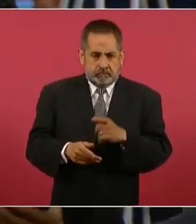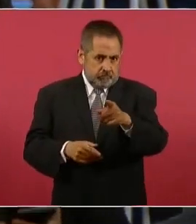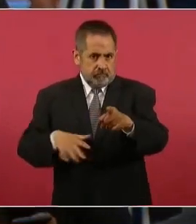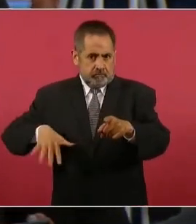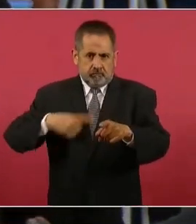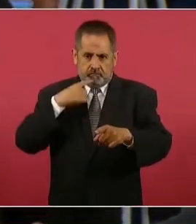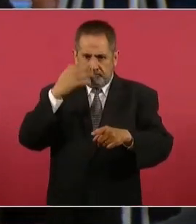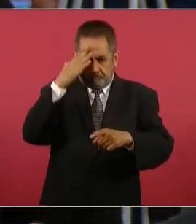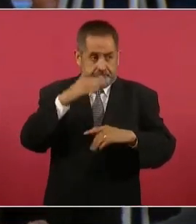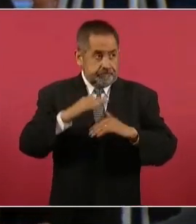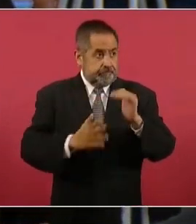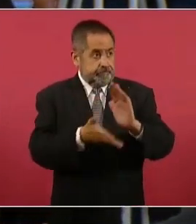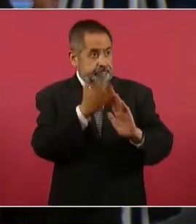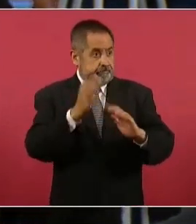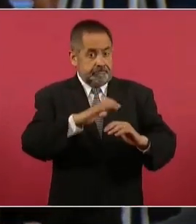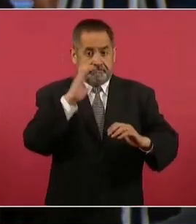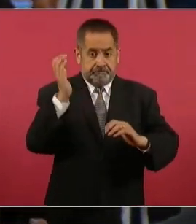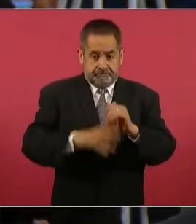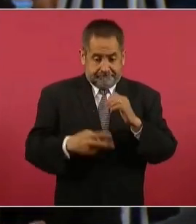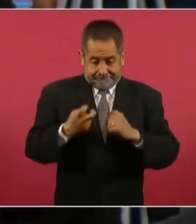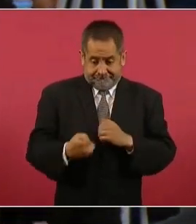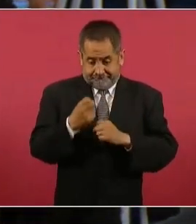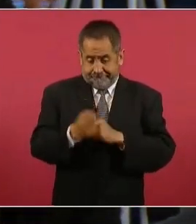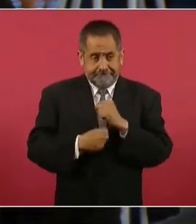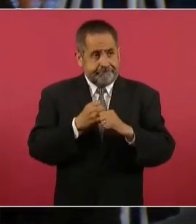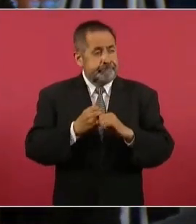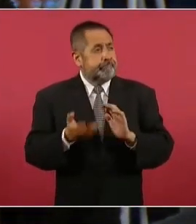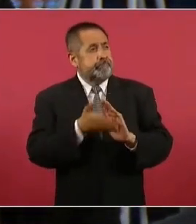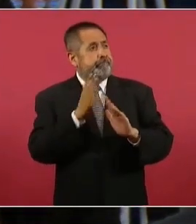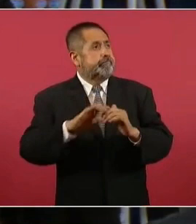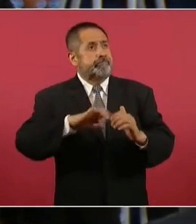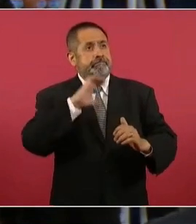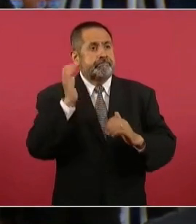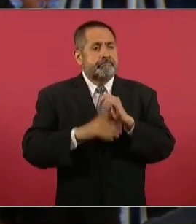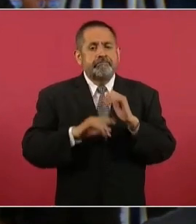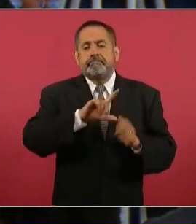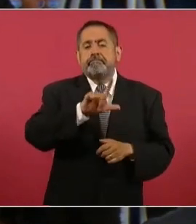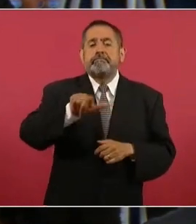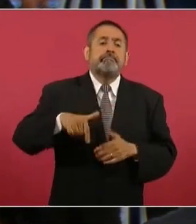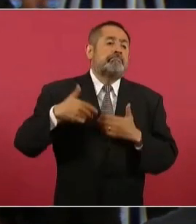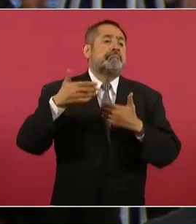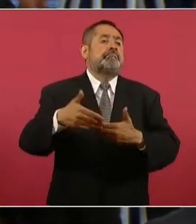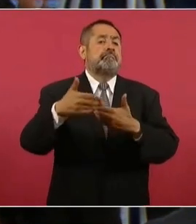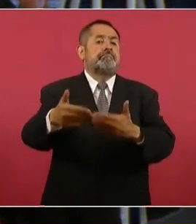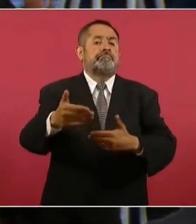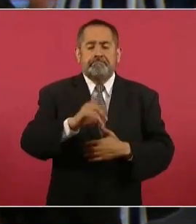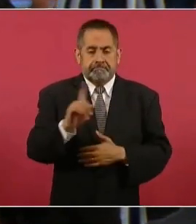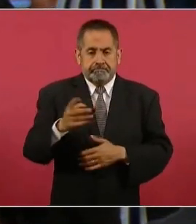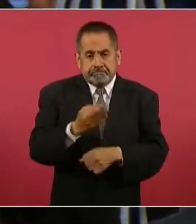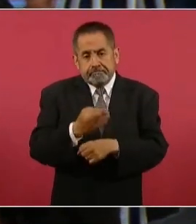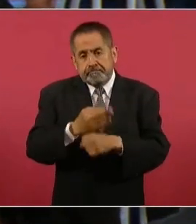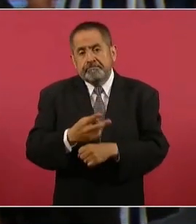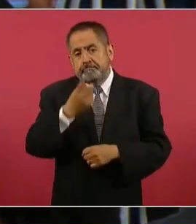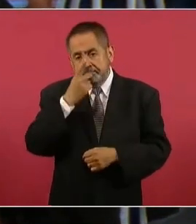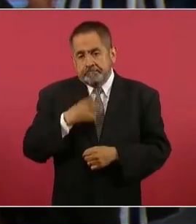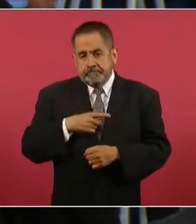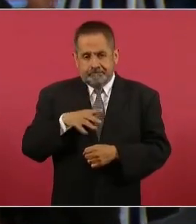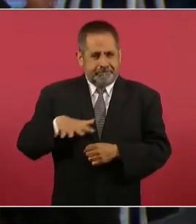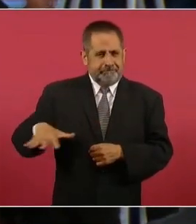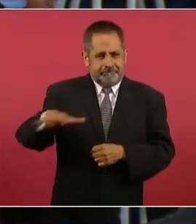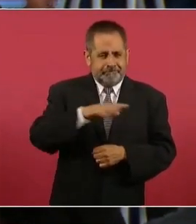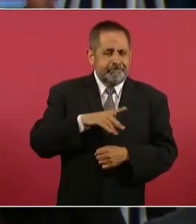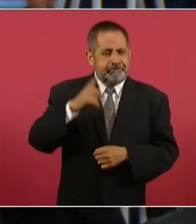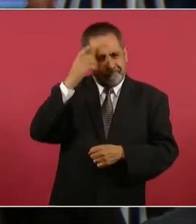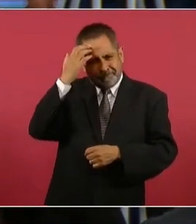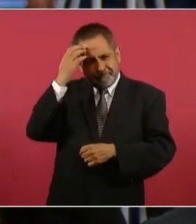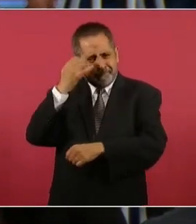de este sexenio se acaban en este sexenio. Entonces, por lo consiguiente, hay mucho interés en esta zona de oriente, que es